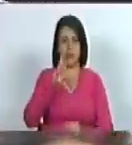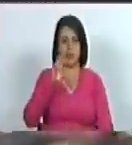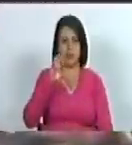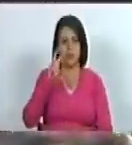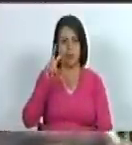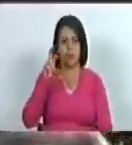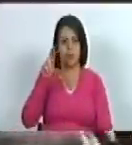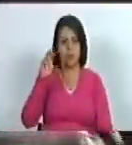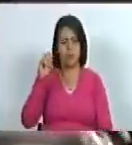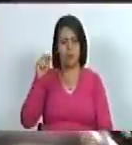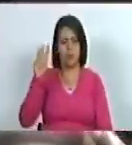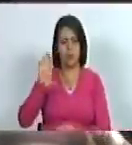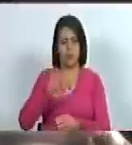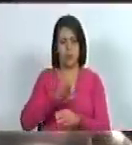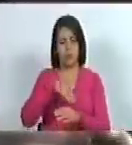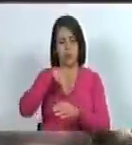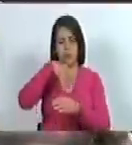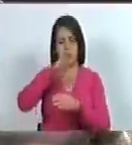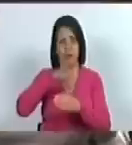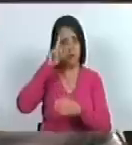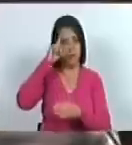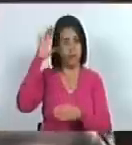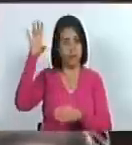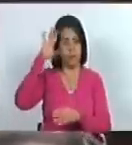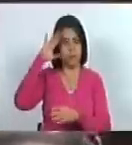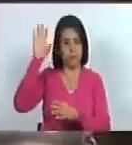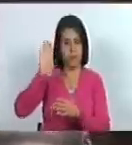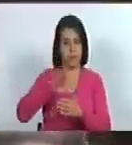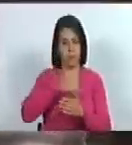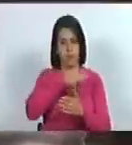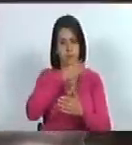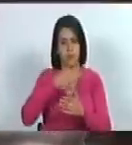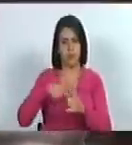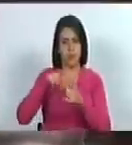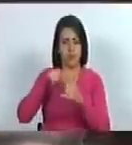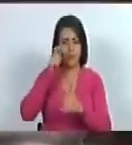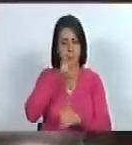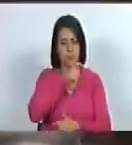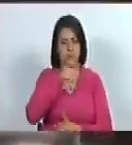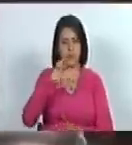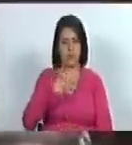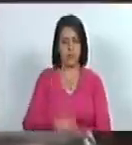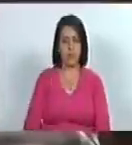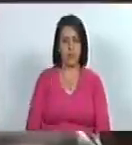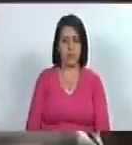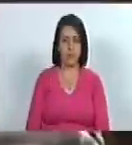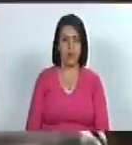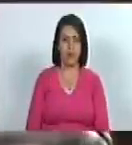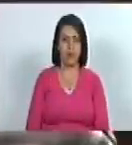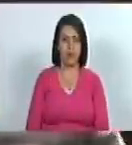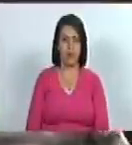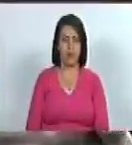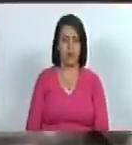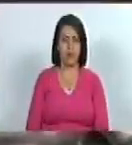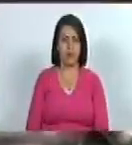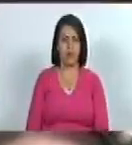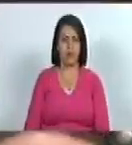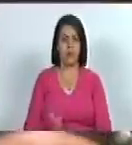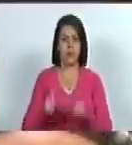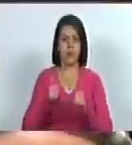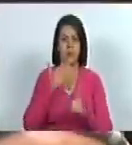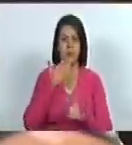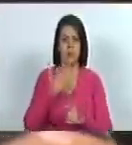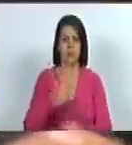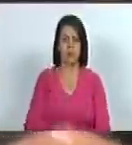pintor de sueños con pinceladas de pueblo pido permiso entonces presidente